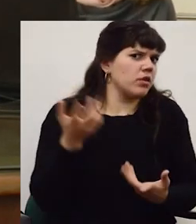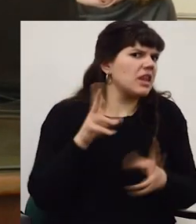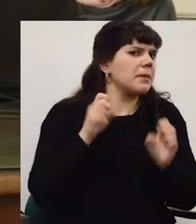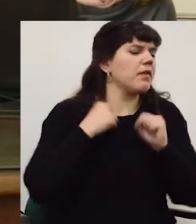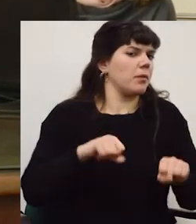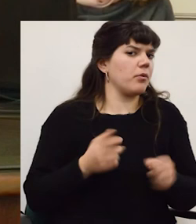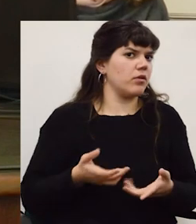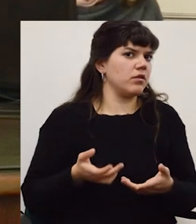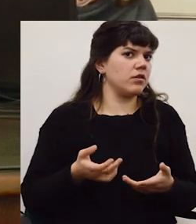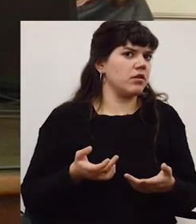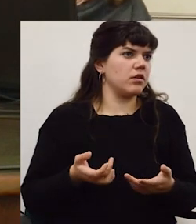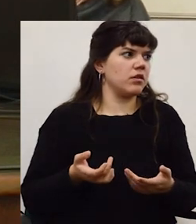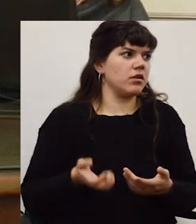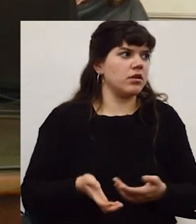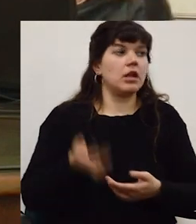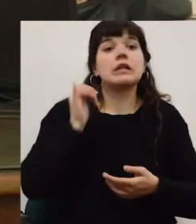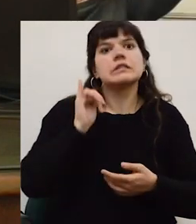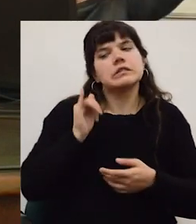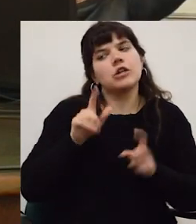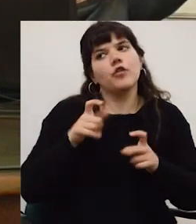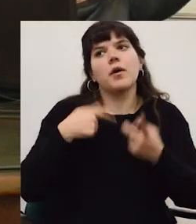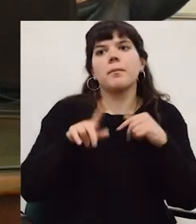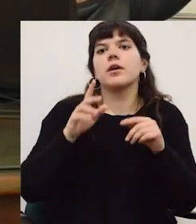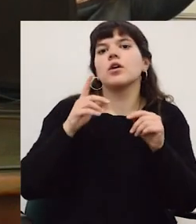o al super pero